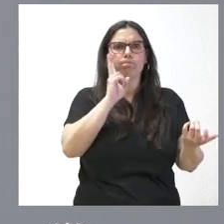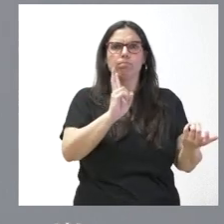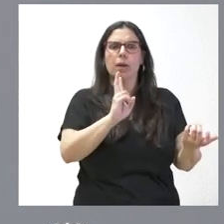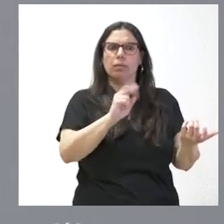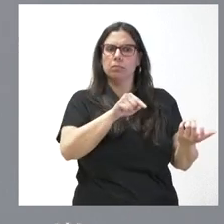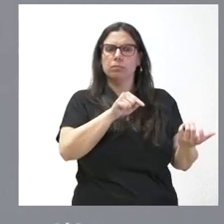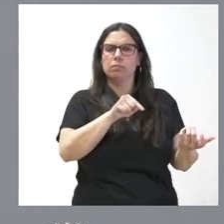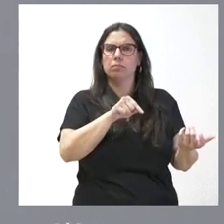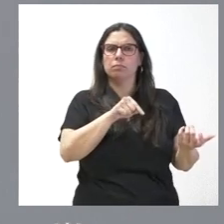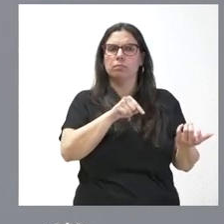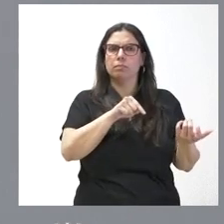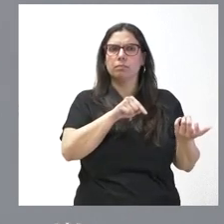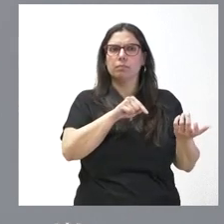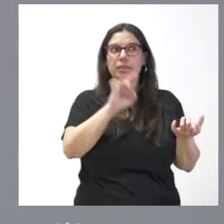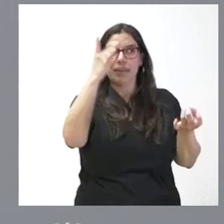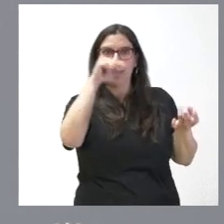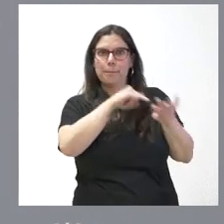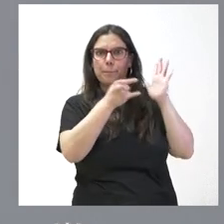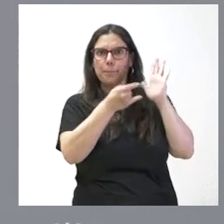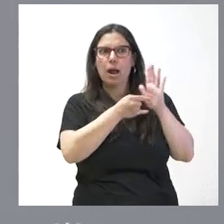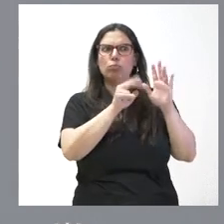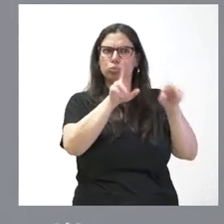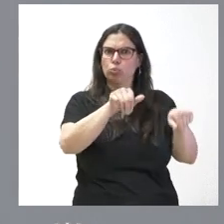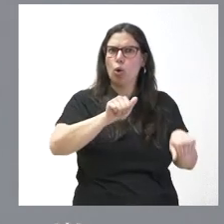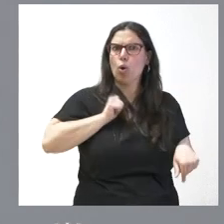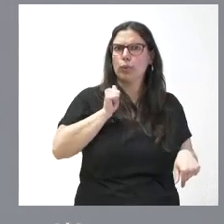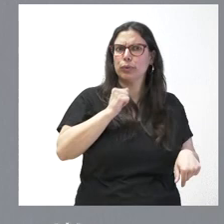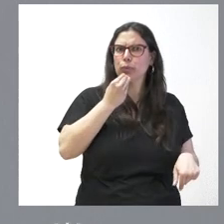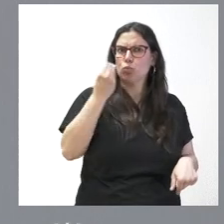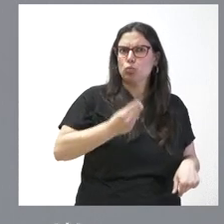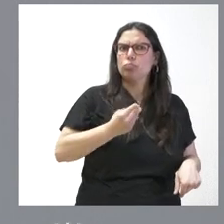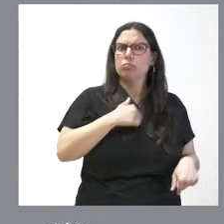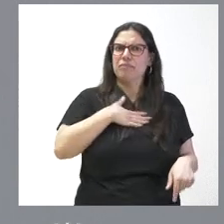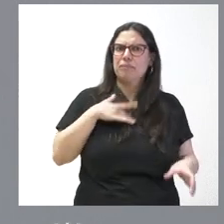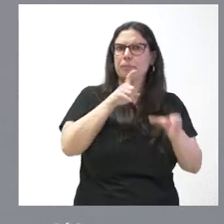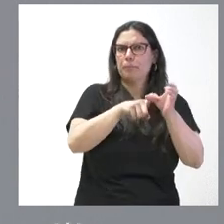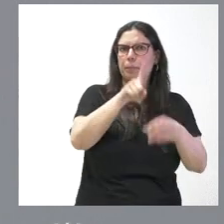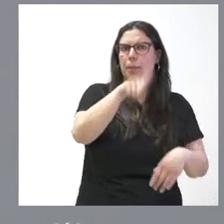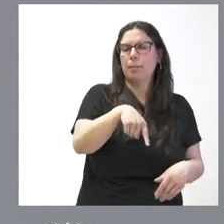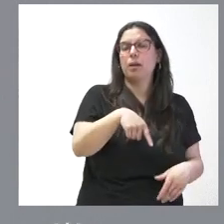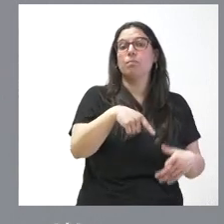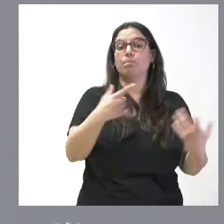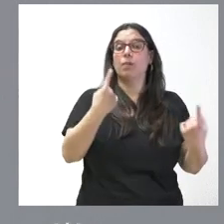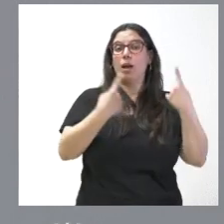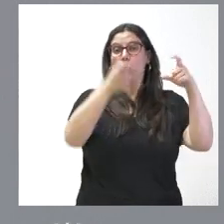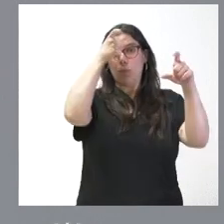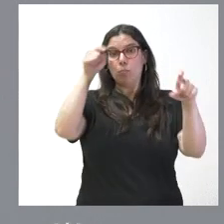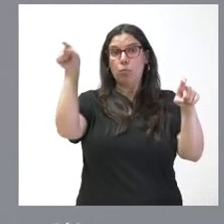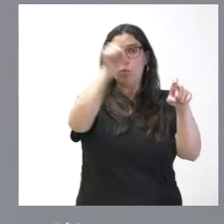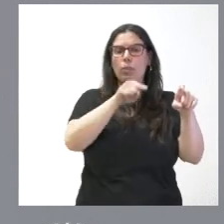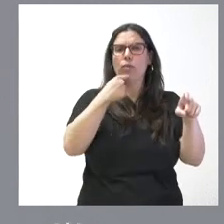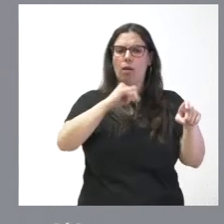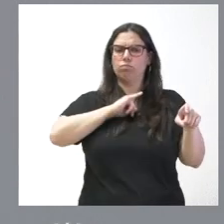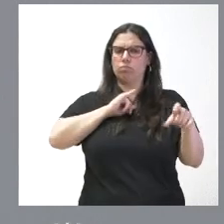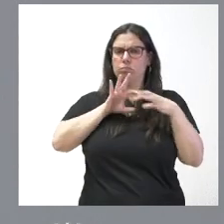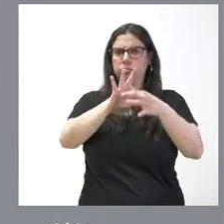iniciativa una oportunidad y querían sumarse a la misma y además eran municipios que sentían una identificación